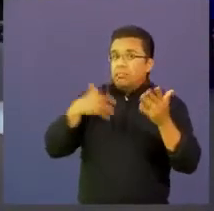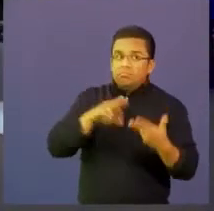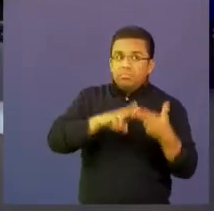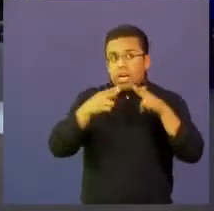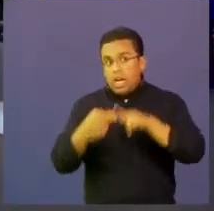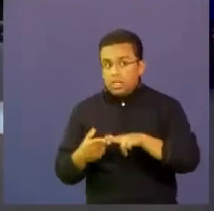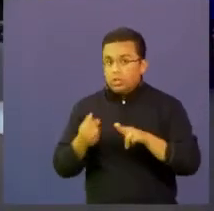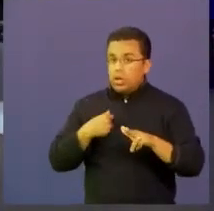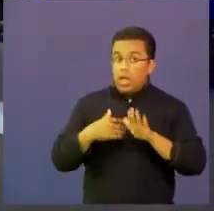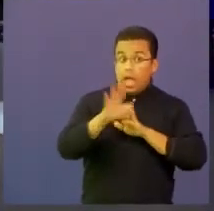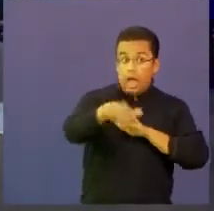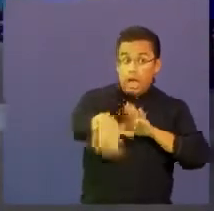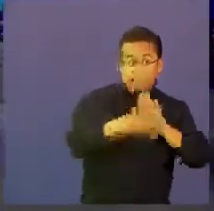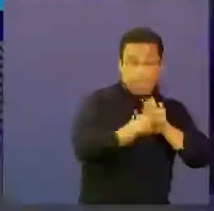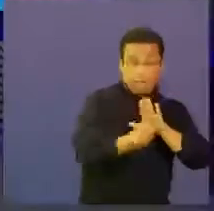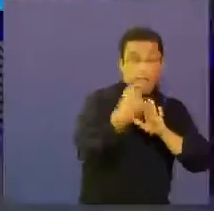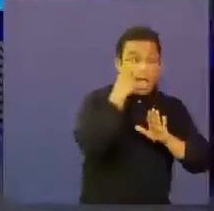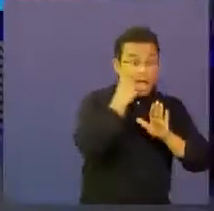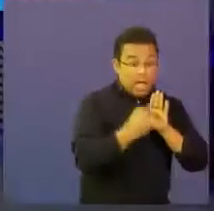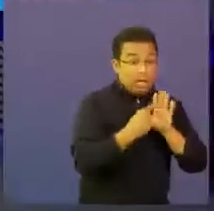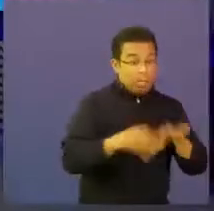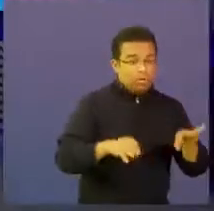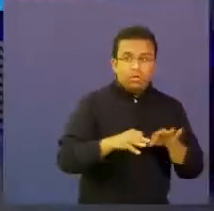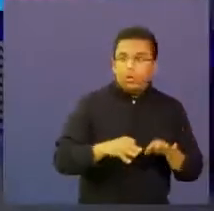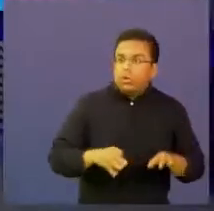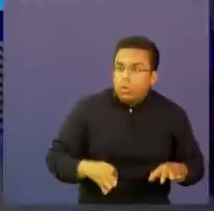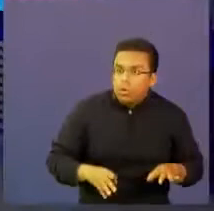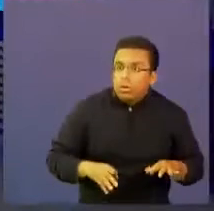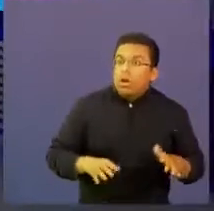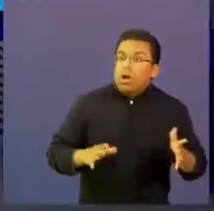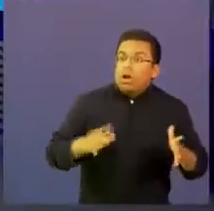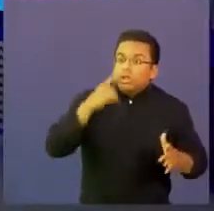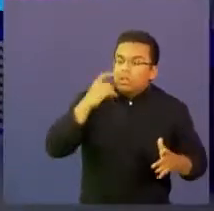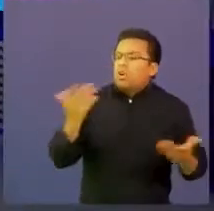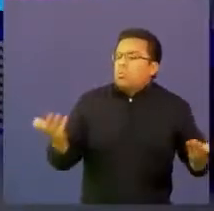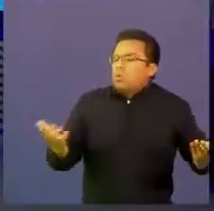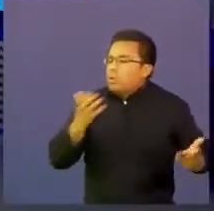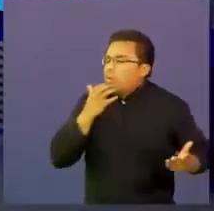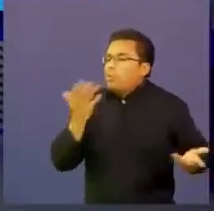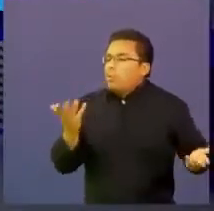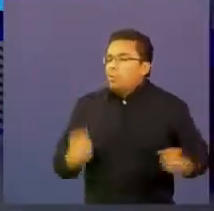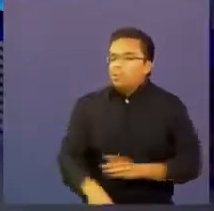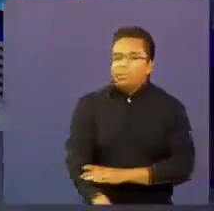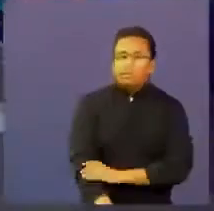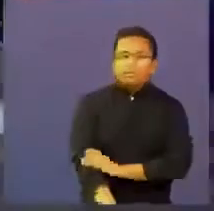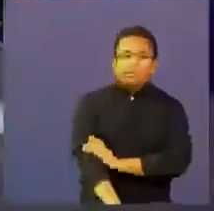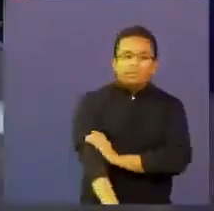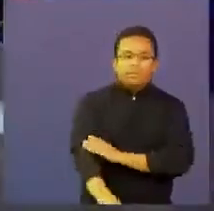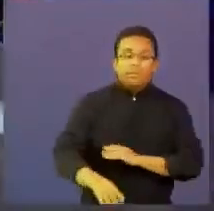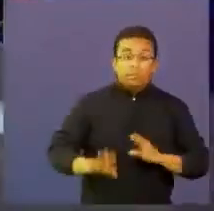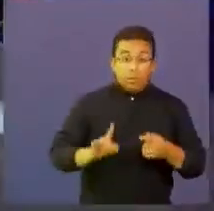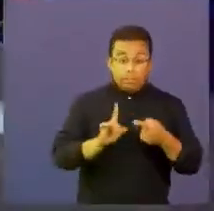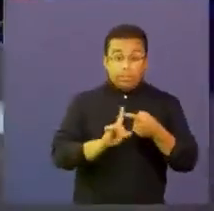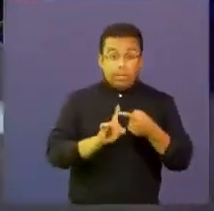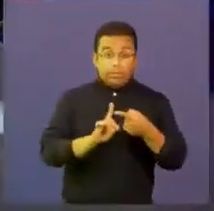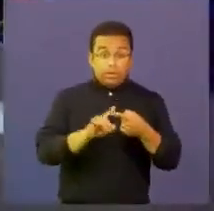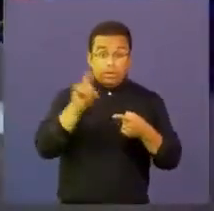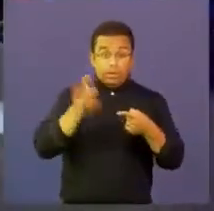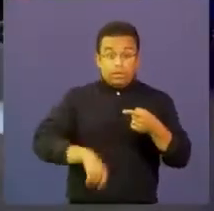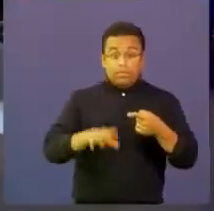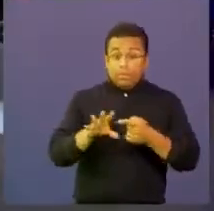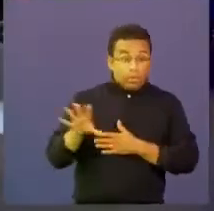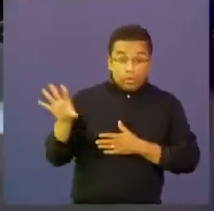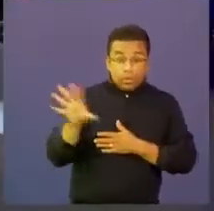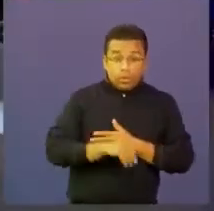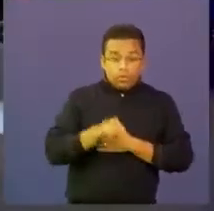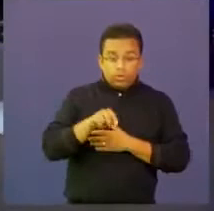poderlos como llenar de emoción y que digan yo quiero ver eso ¿cómo se hace? bueno lo primero que hay que hacer es empezar a conocer a todos los personajes